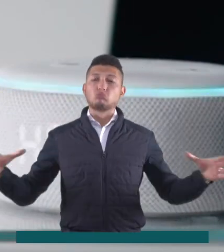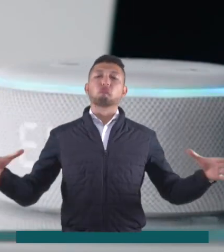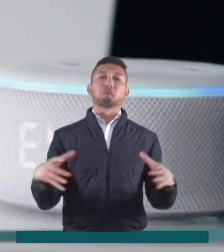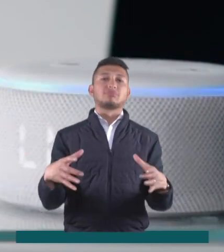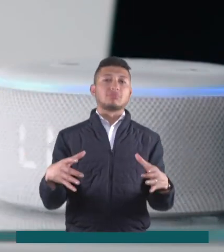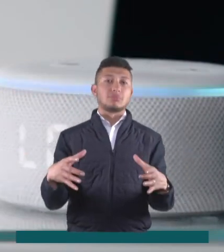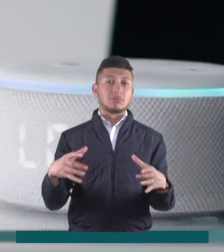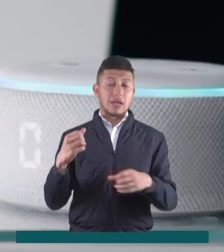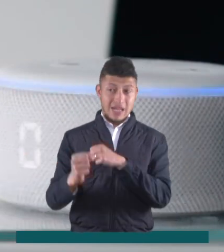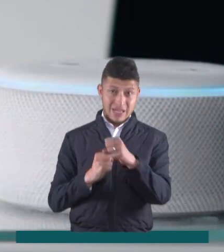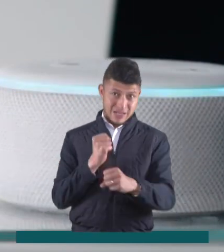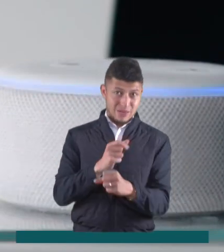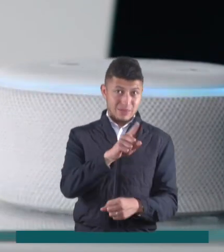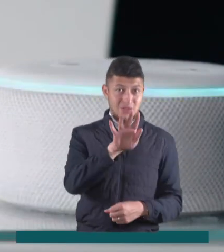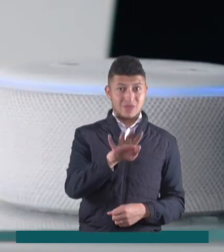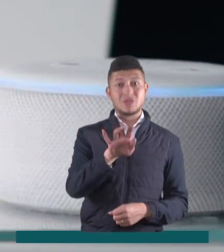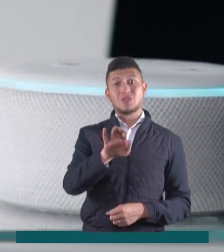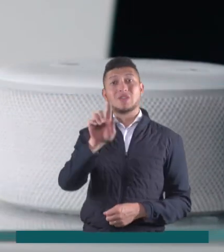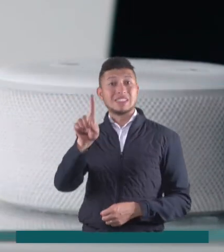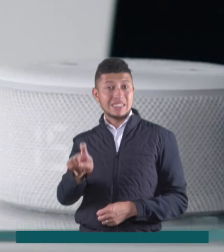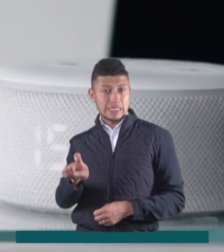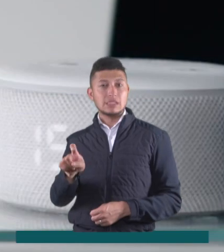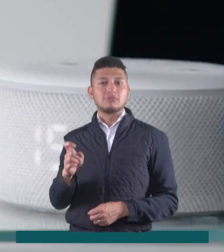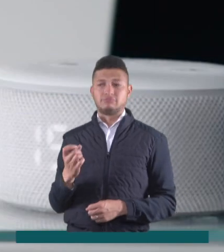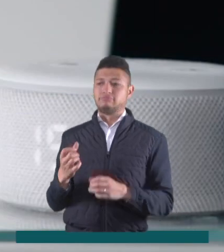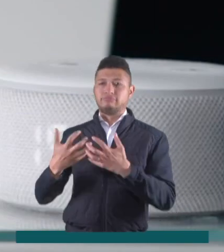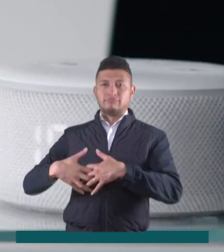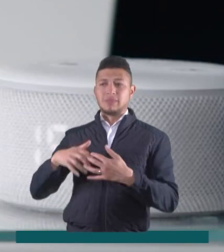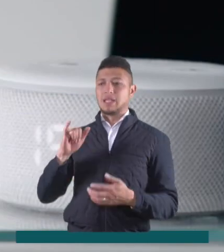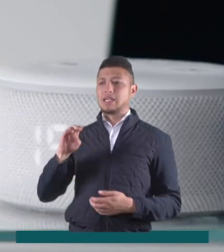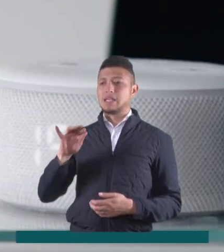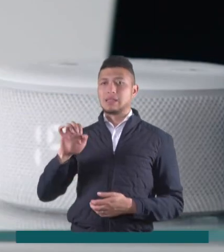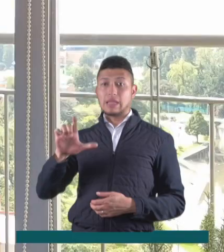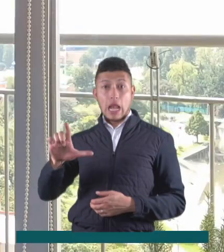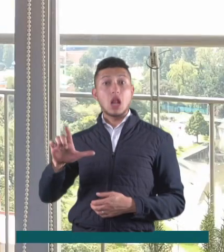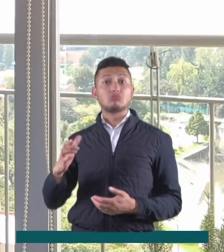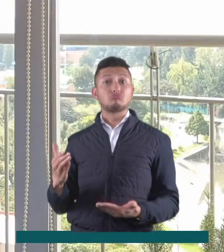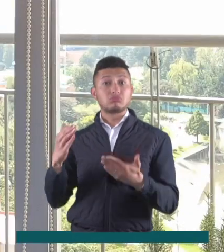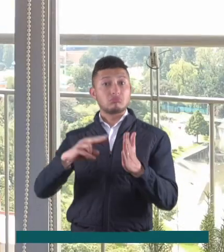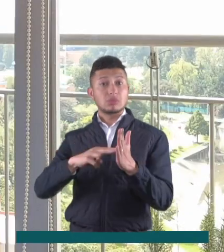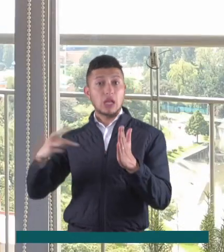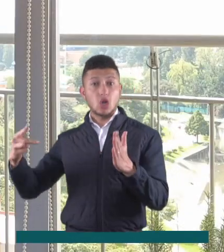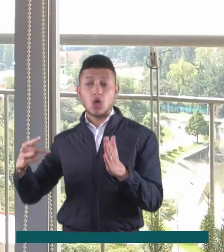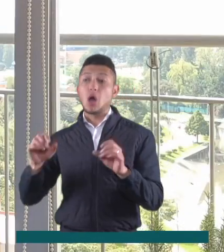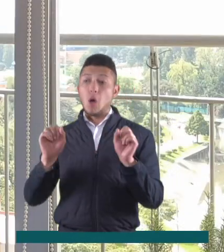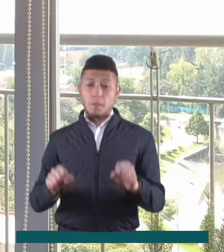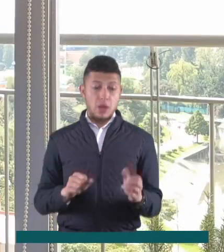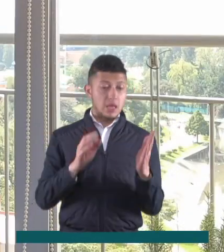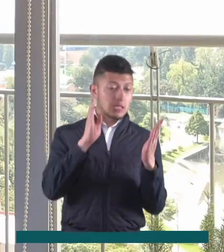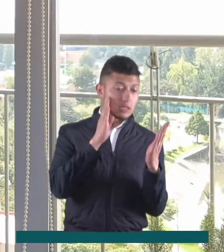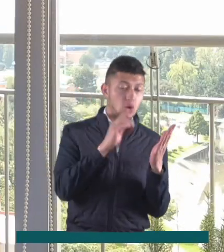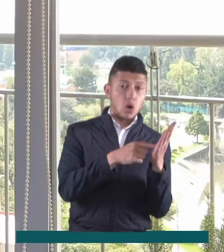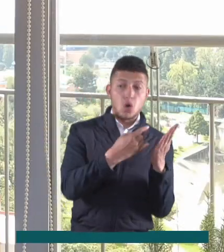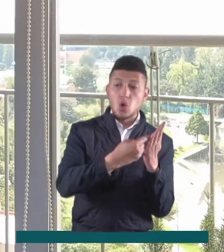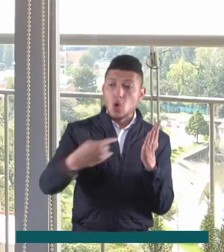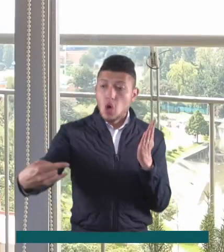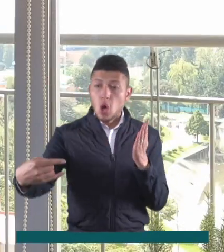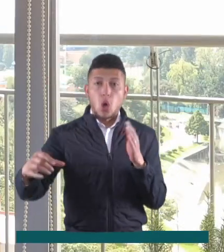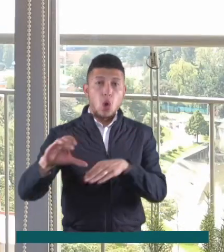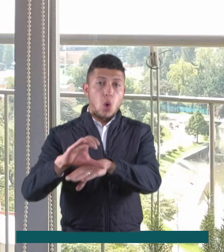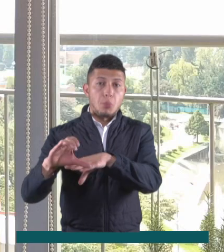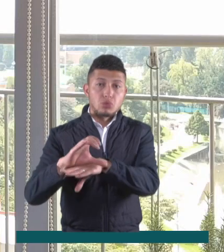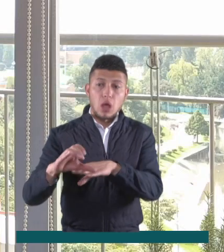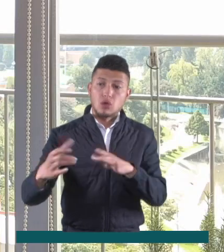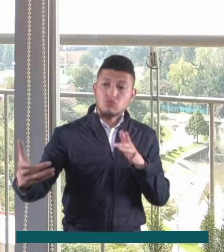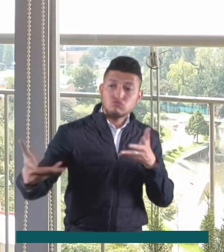En 1996, Intel desarrolló un sistema que permitiría que los teléfonos móviles se comunicaran con computadores y